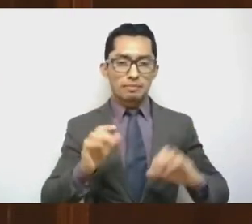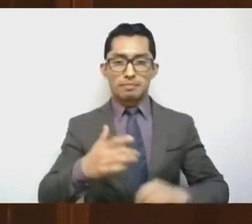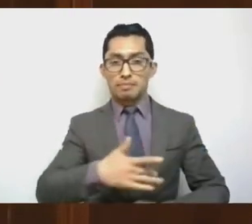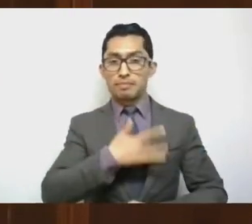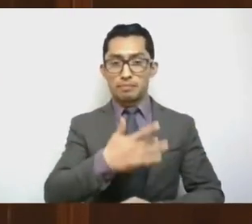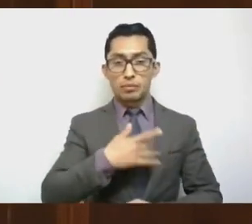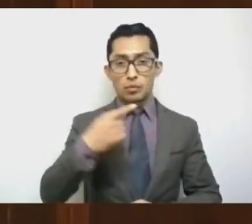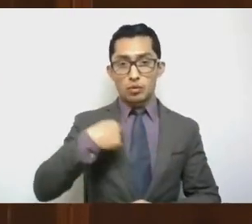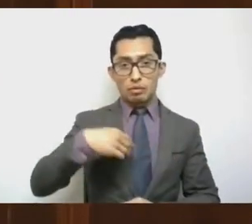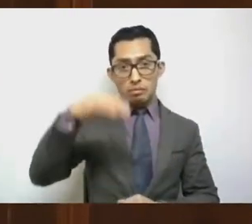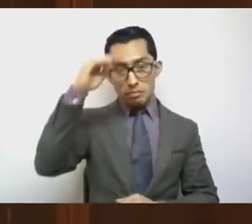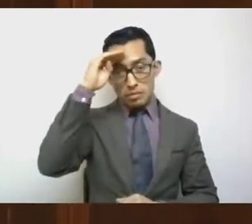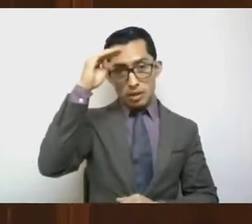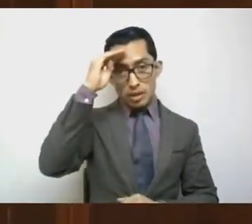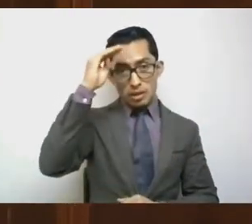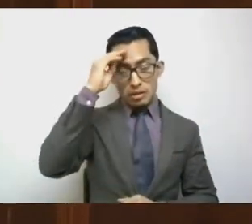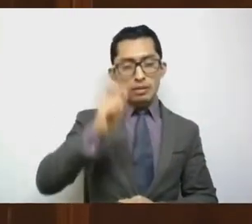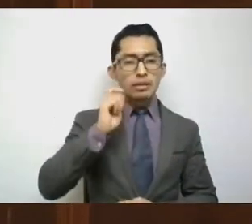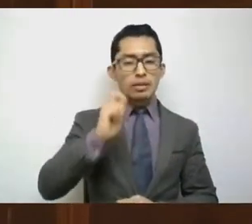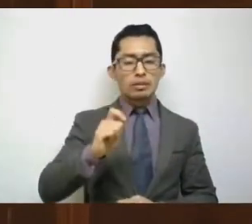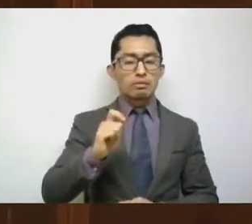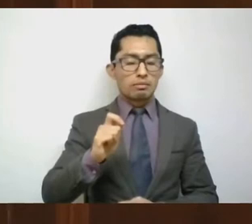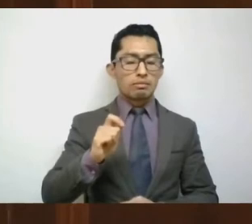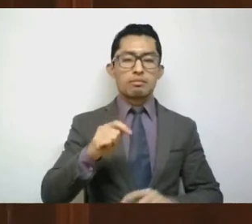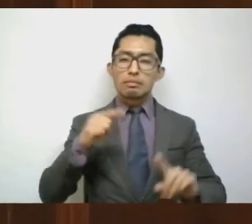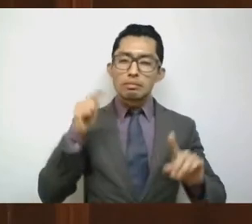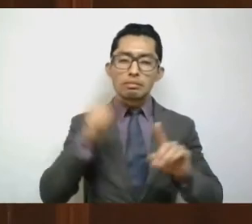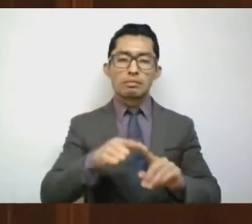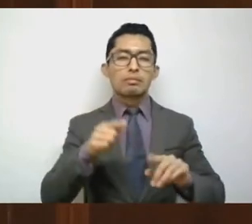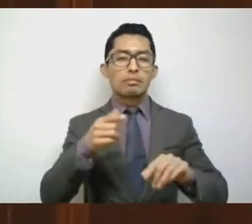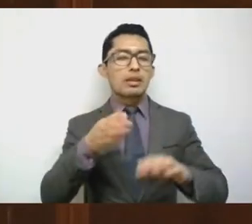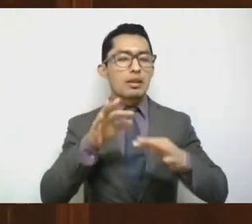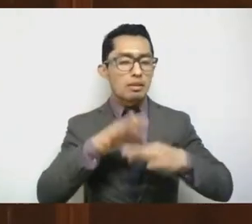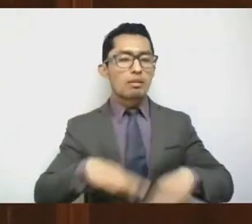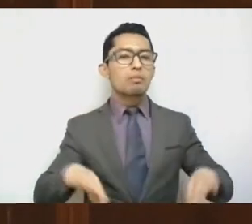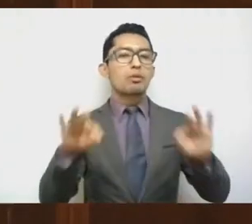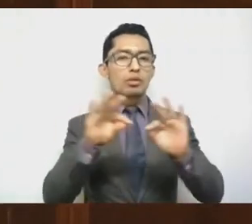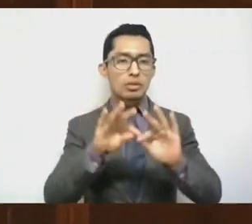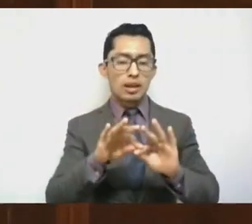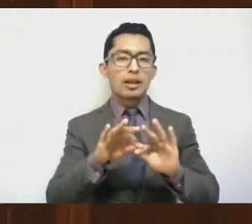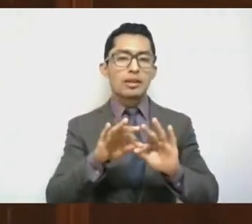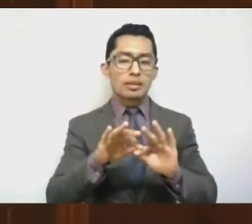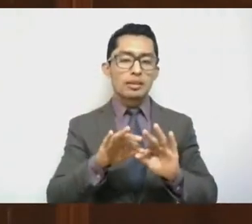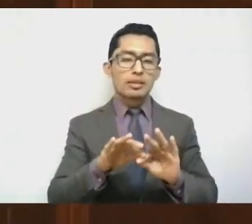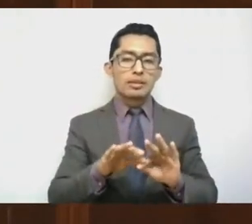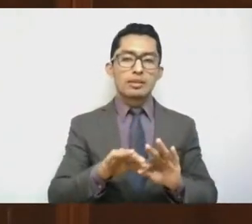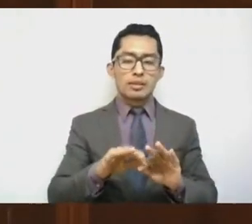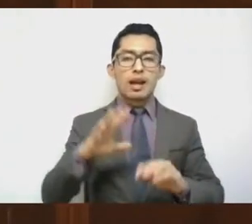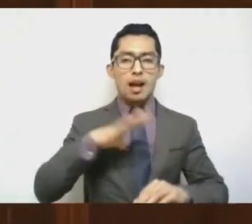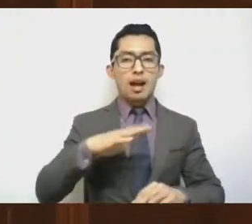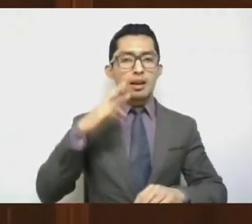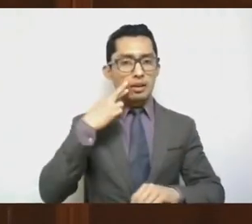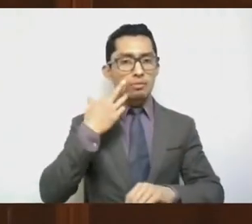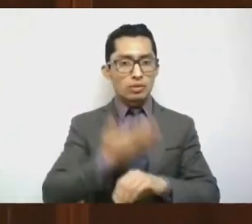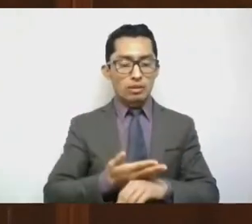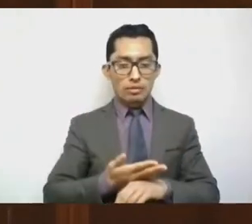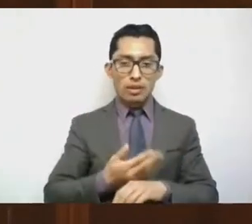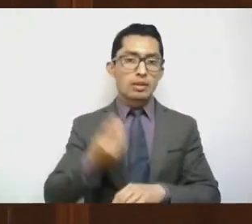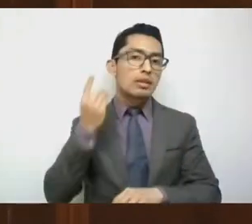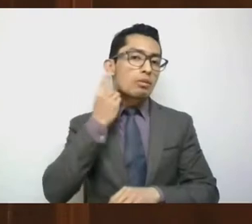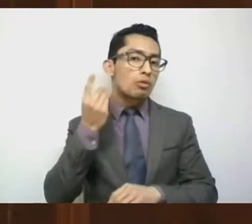propósitos y con ello una de las principales responsabilidades del legislador